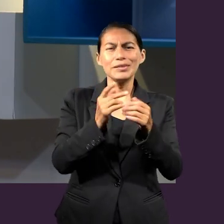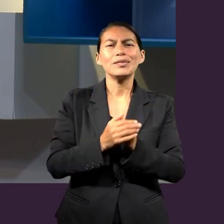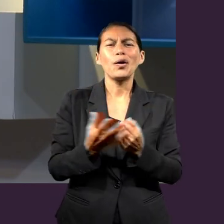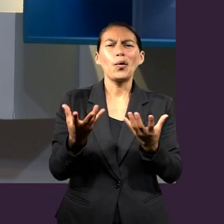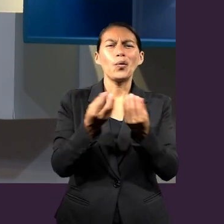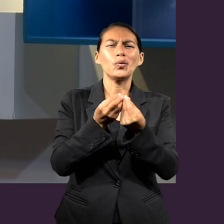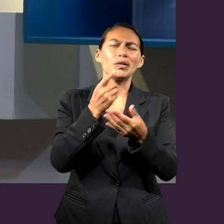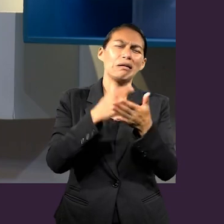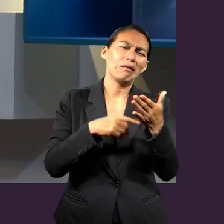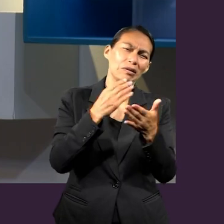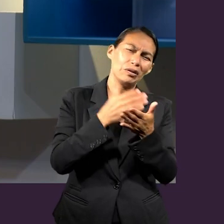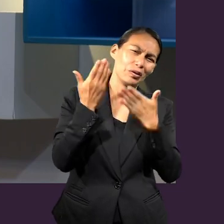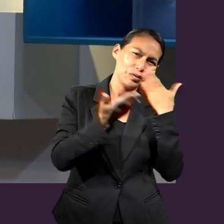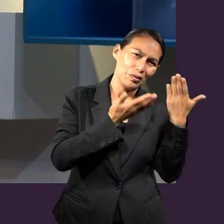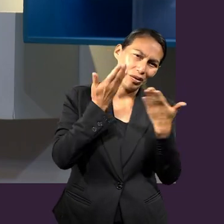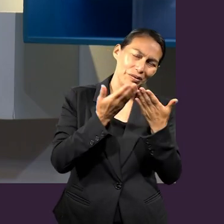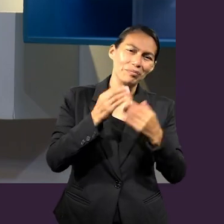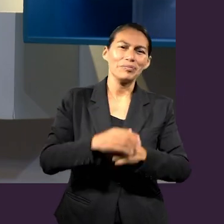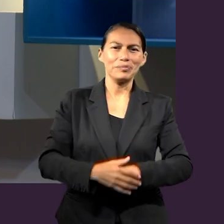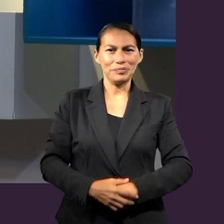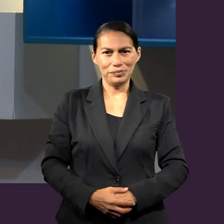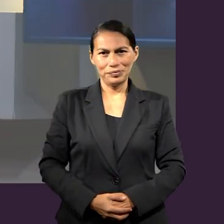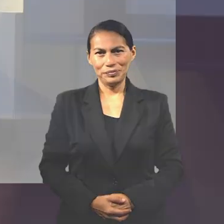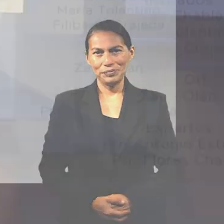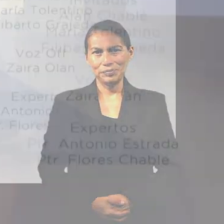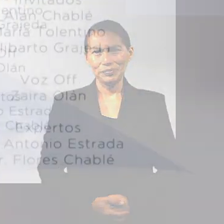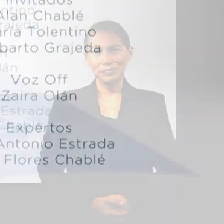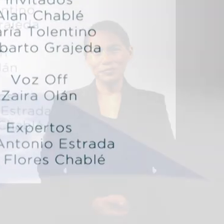conecten para estar con nosotros en una lesión más.